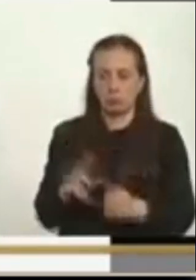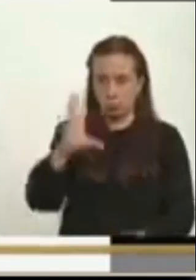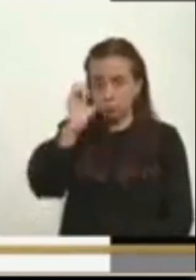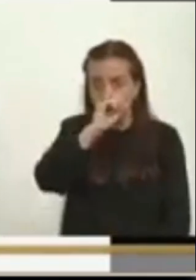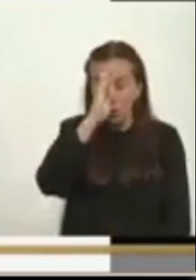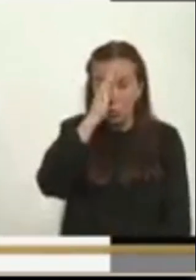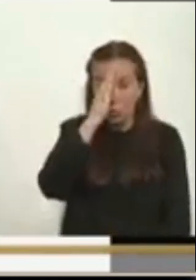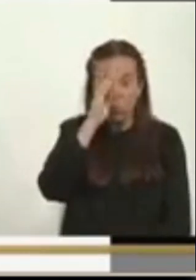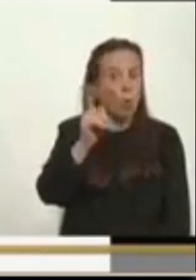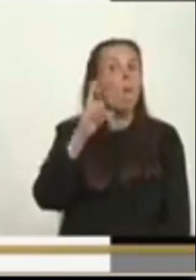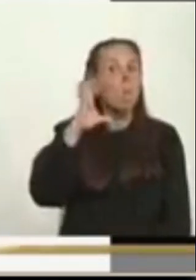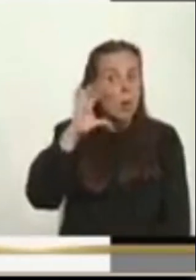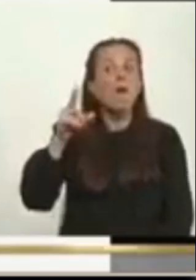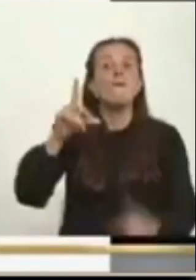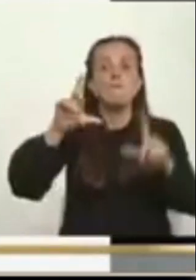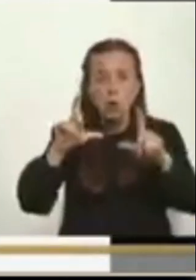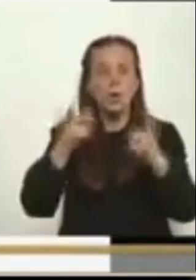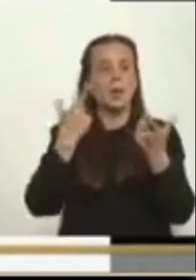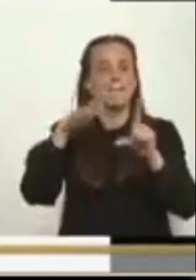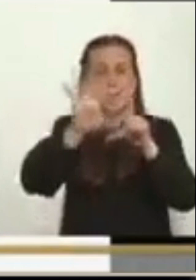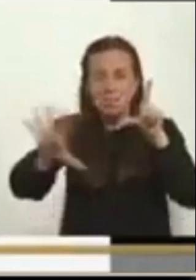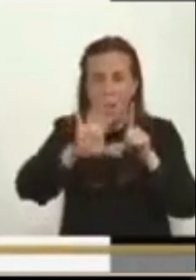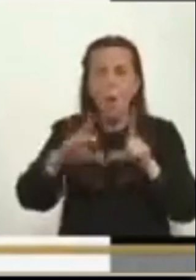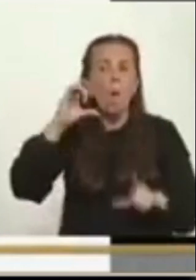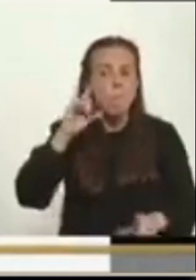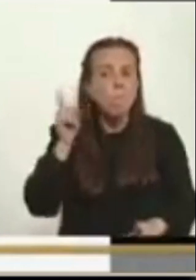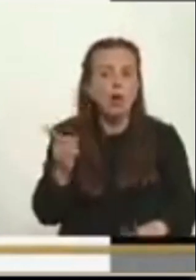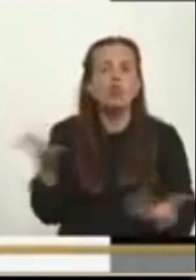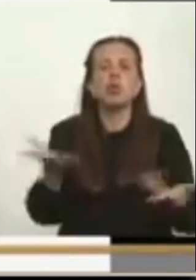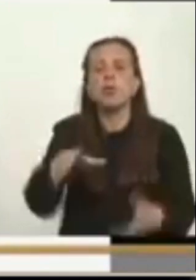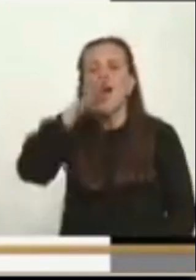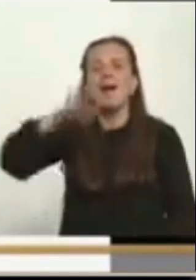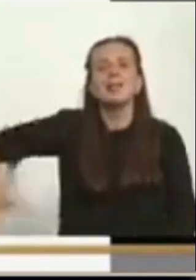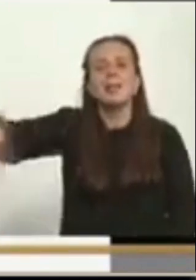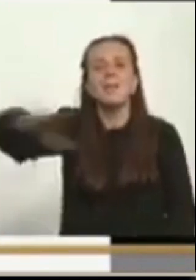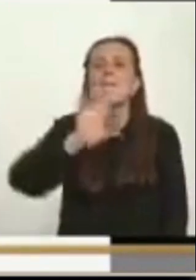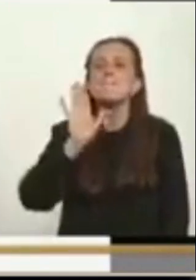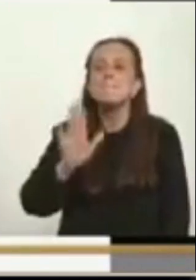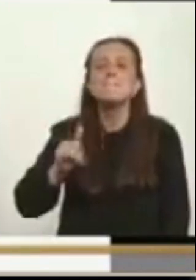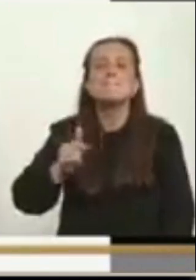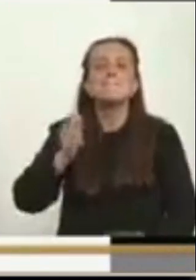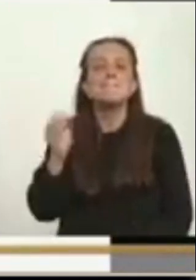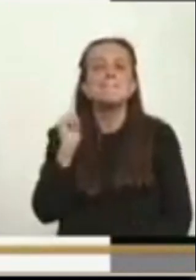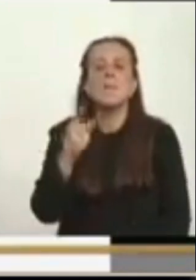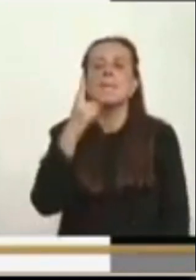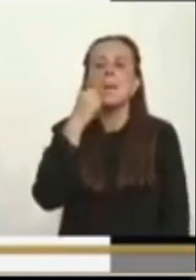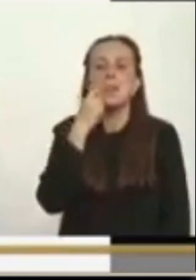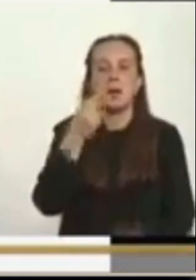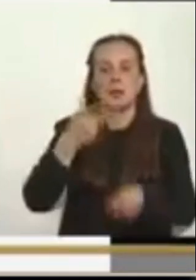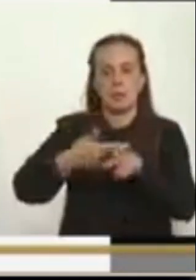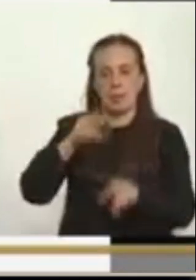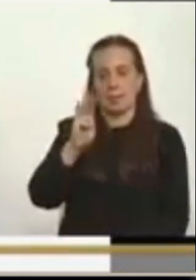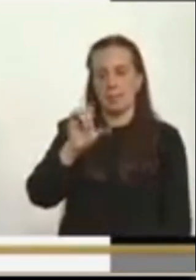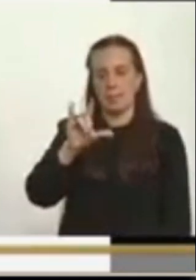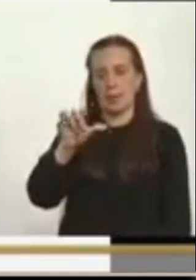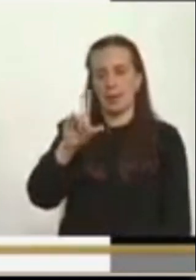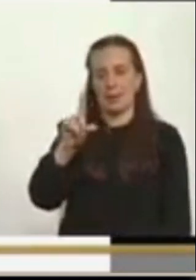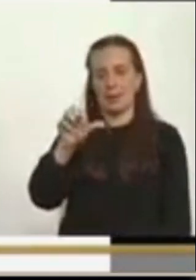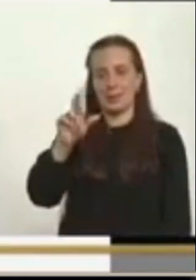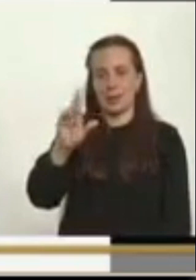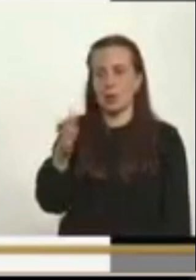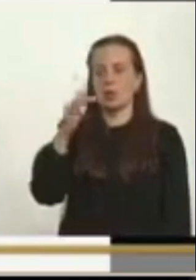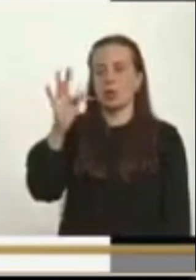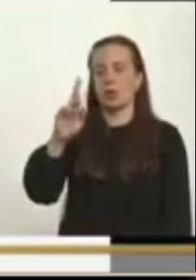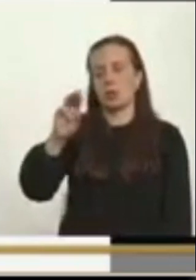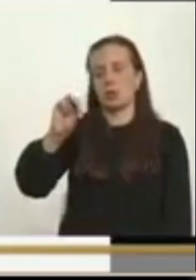hay imágenes, hay fotos, hay videos. En la finca propiedad de su padre, Belisario Trompeta, decidieron